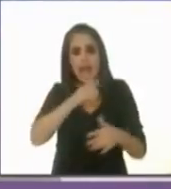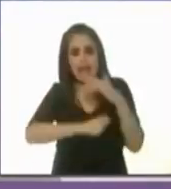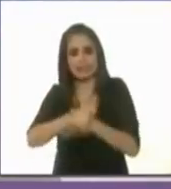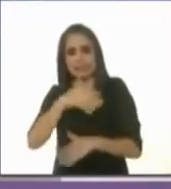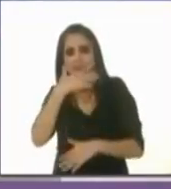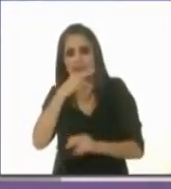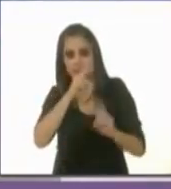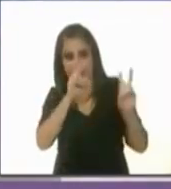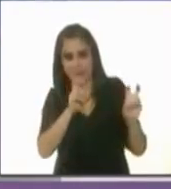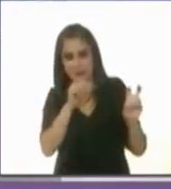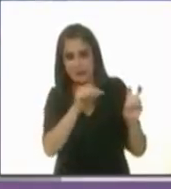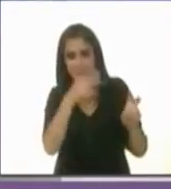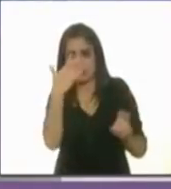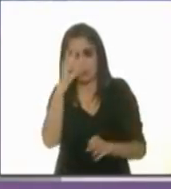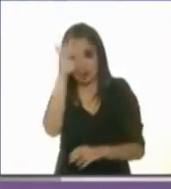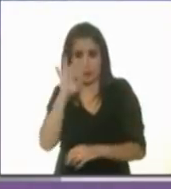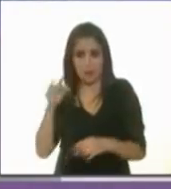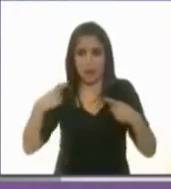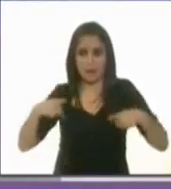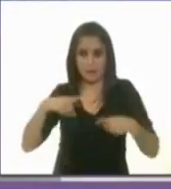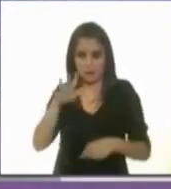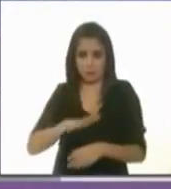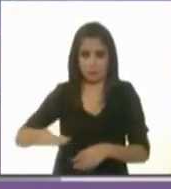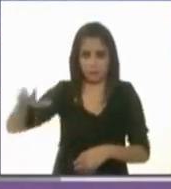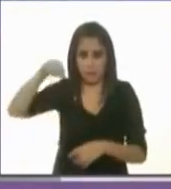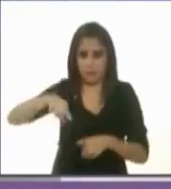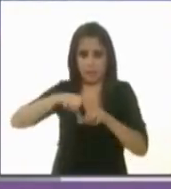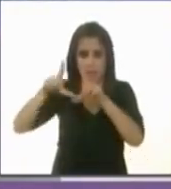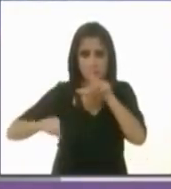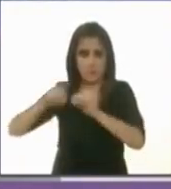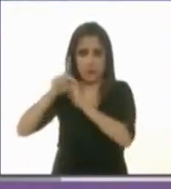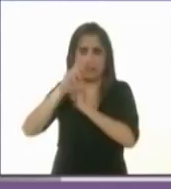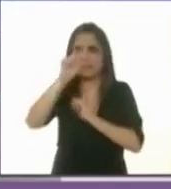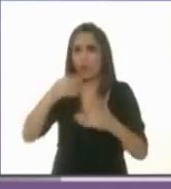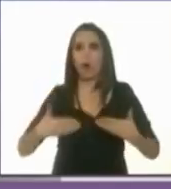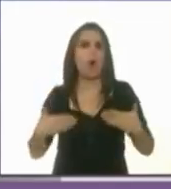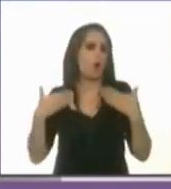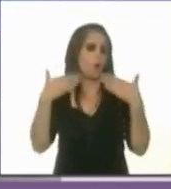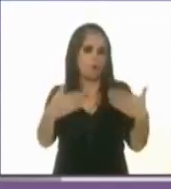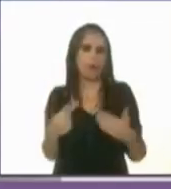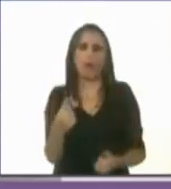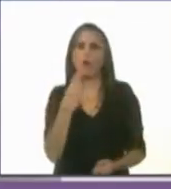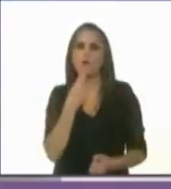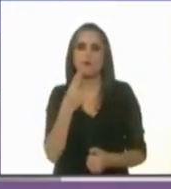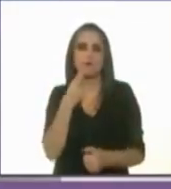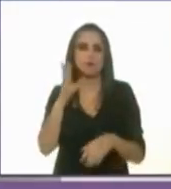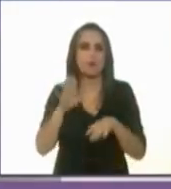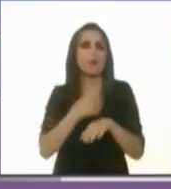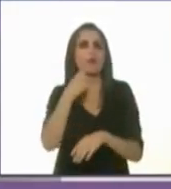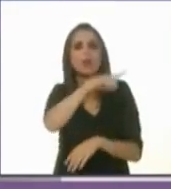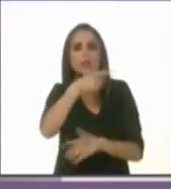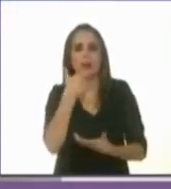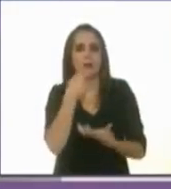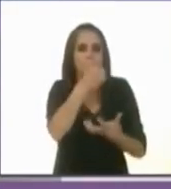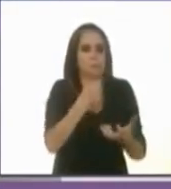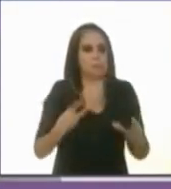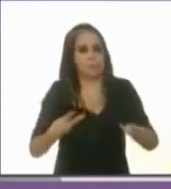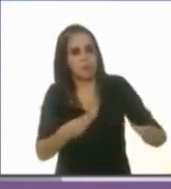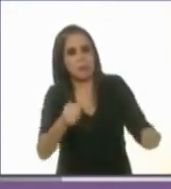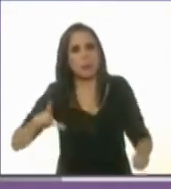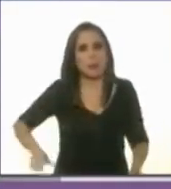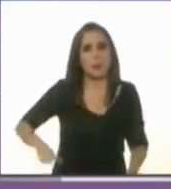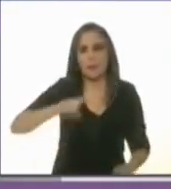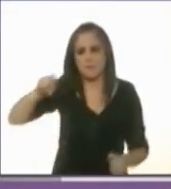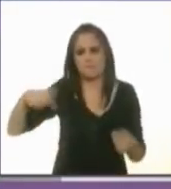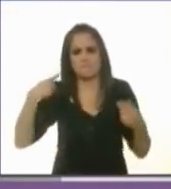decir que el 50% de la población en nuestro país no confía en el uso que se le da a los recursos públicos por parte del gobierno. Y